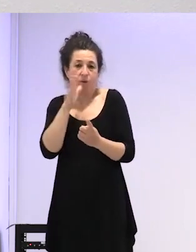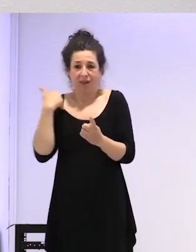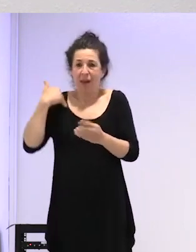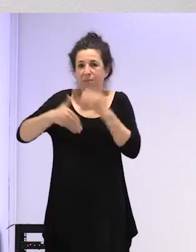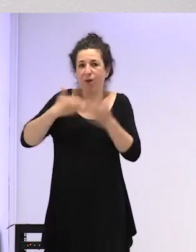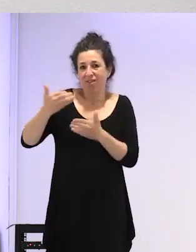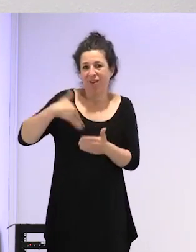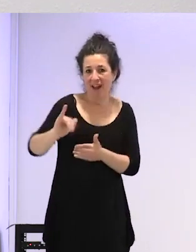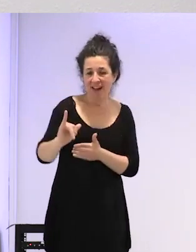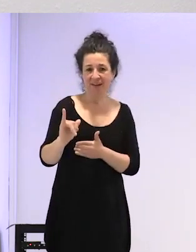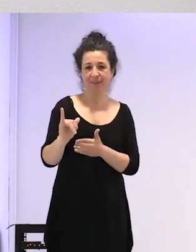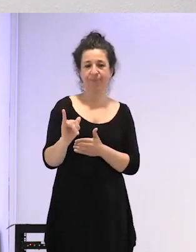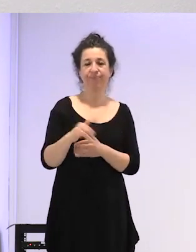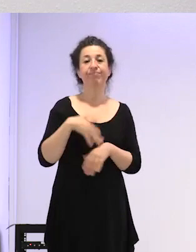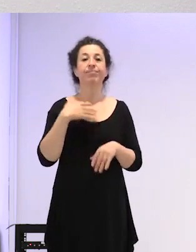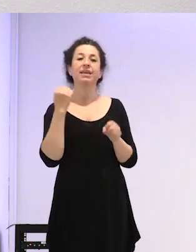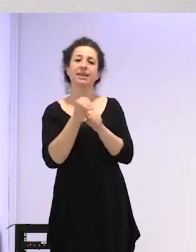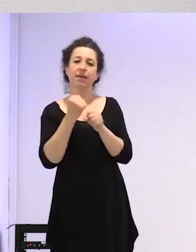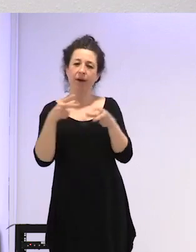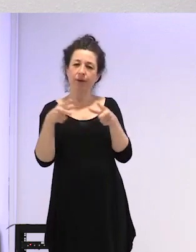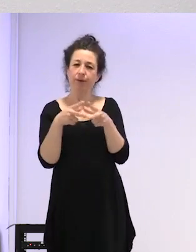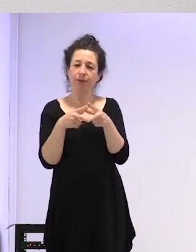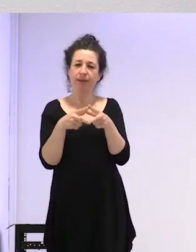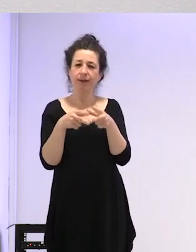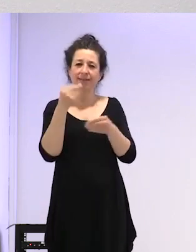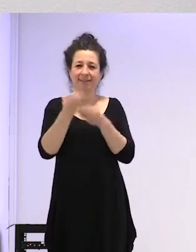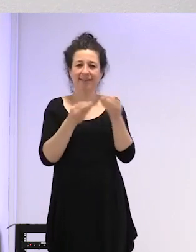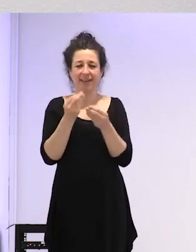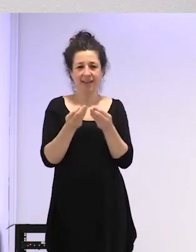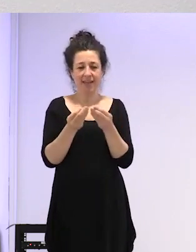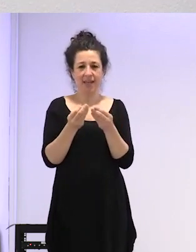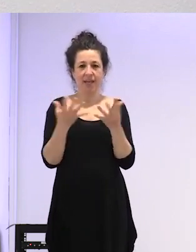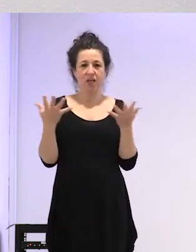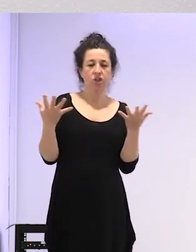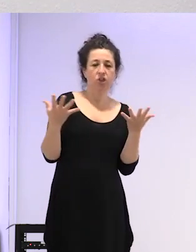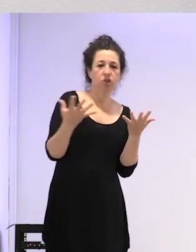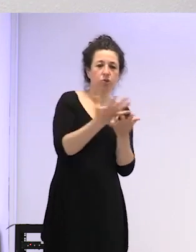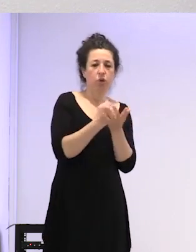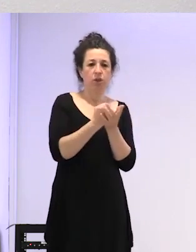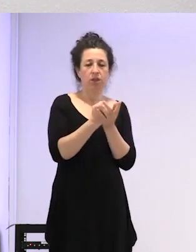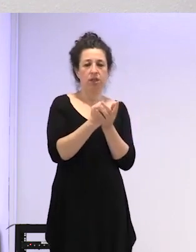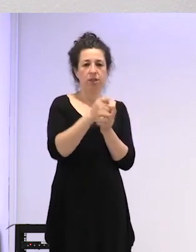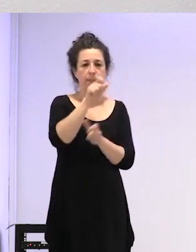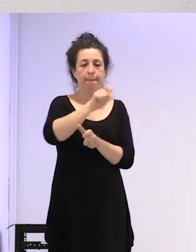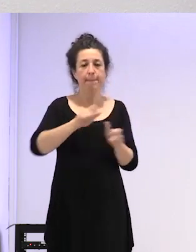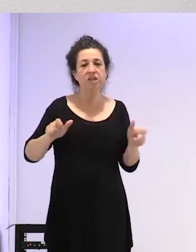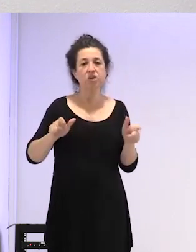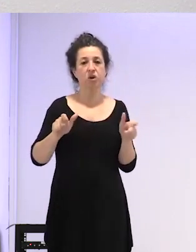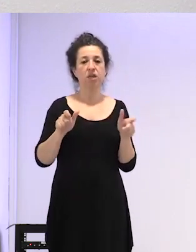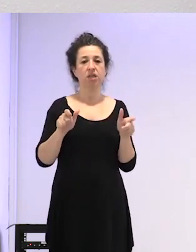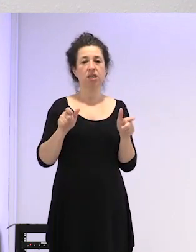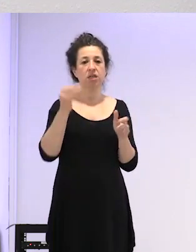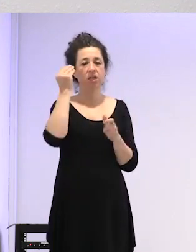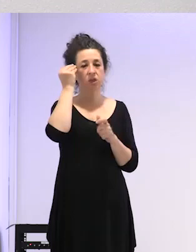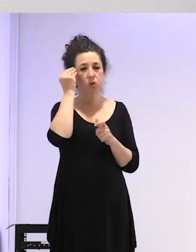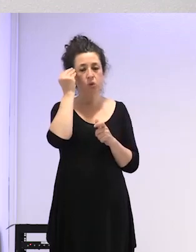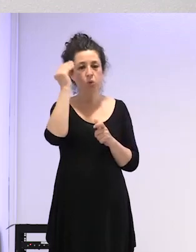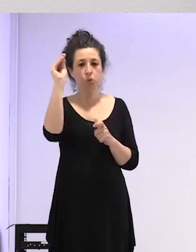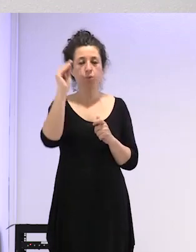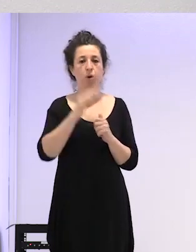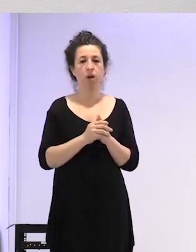trabajador social hace todas las personas que se supone que no necesitan